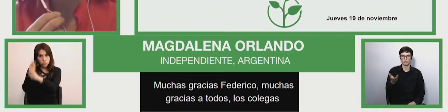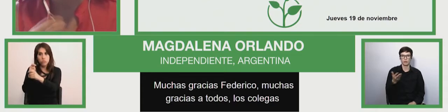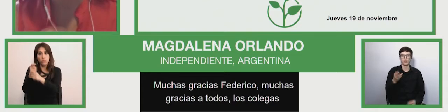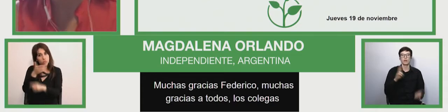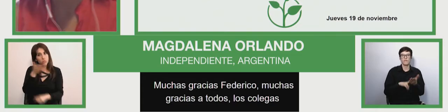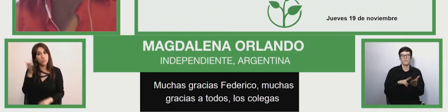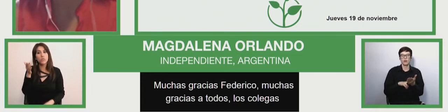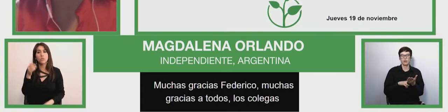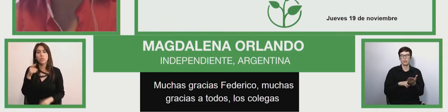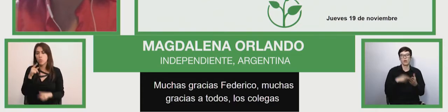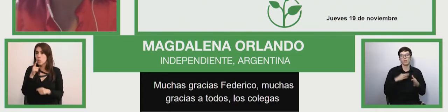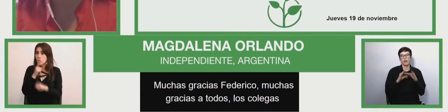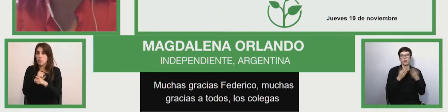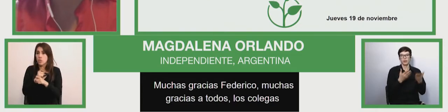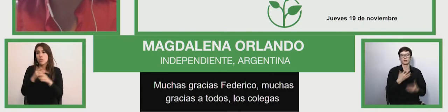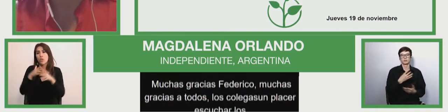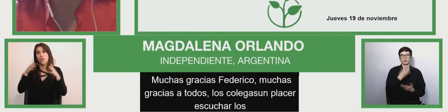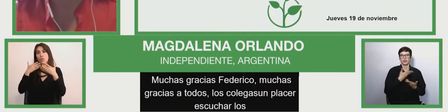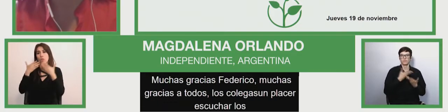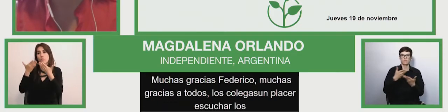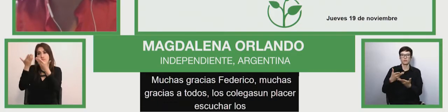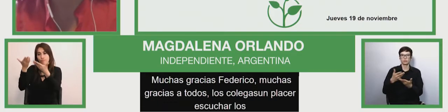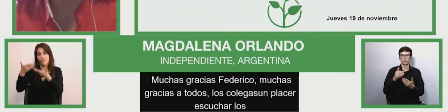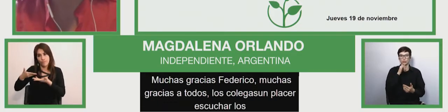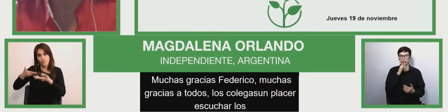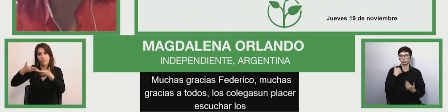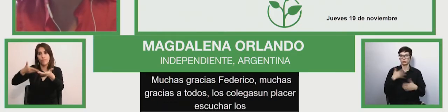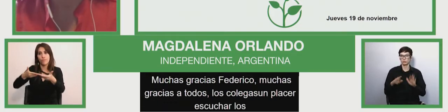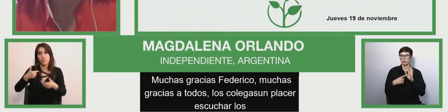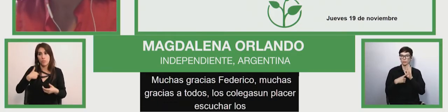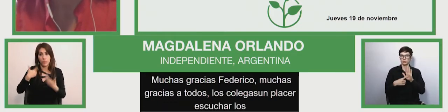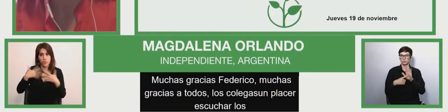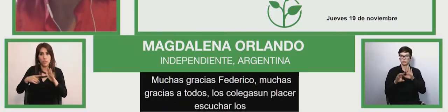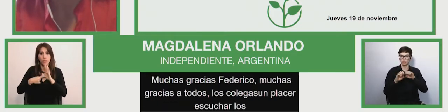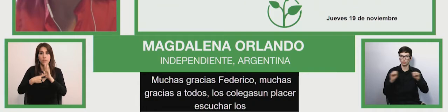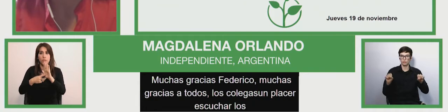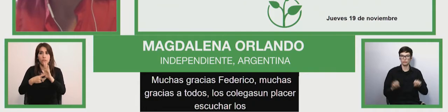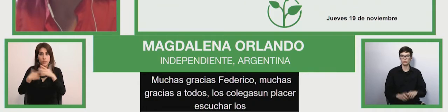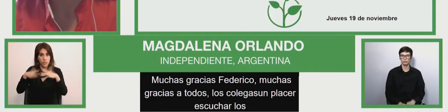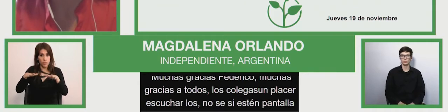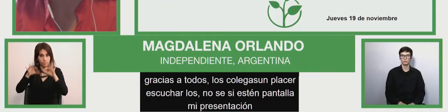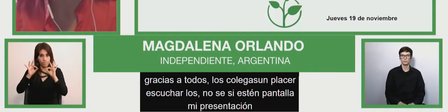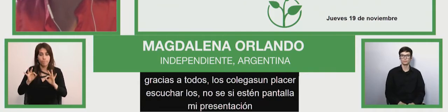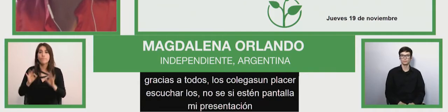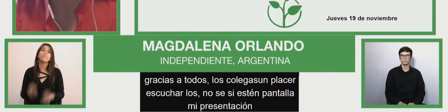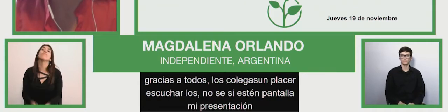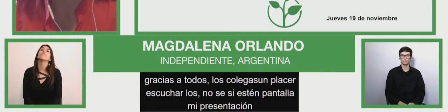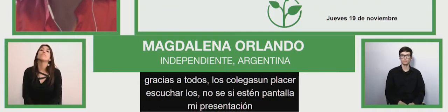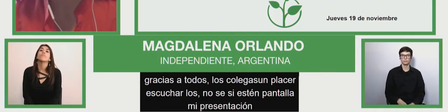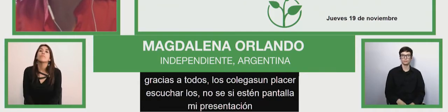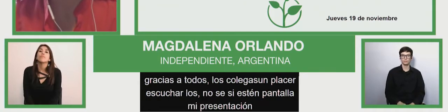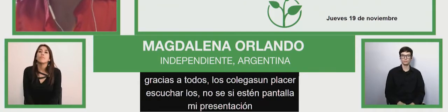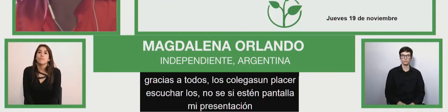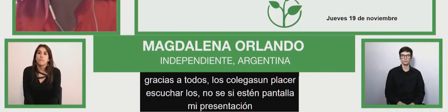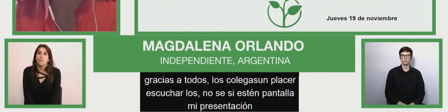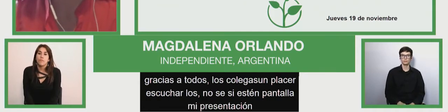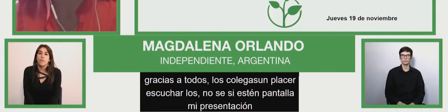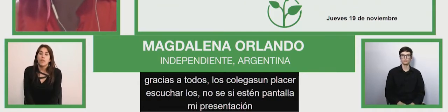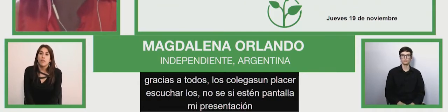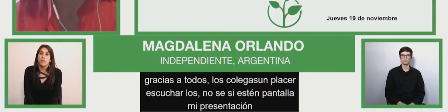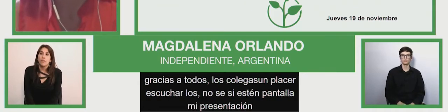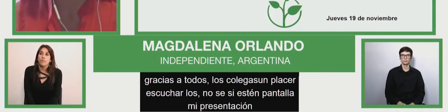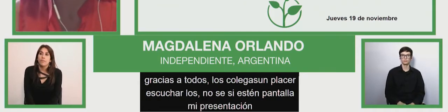invitación. No sé si está en pantalla mi presentación, si ustedes la pueden ver. No,